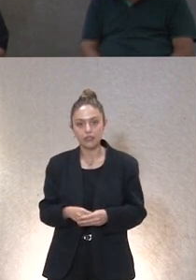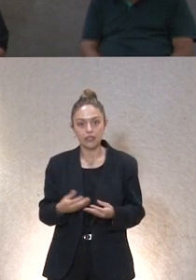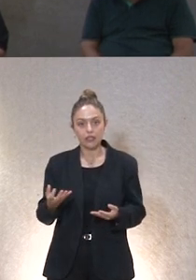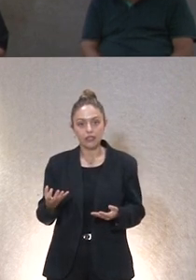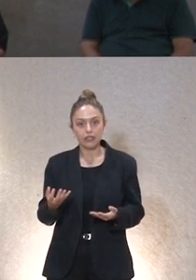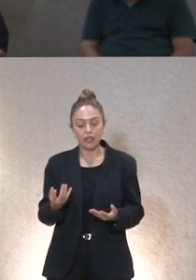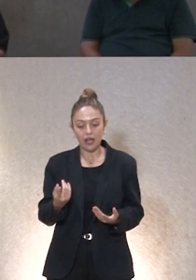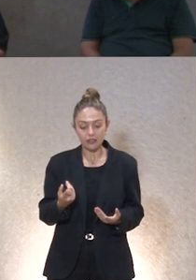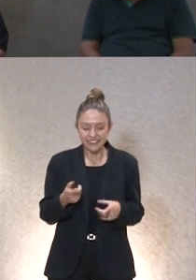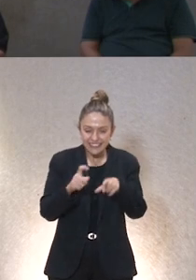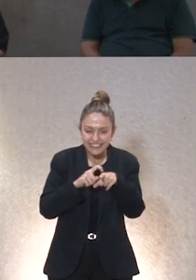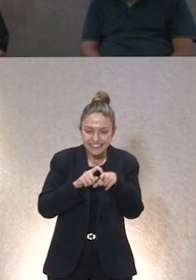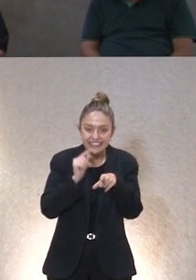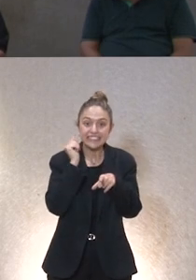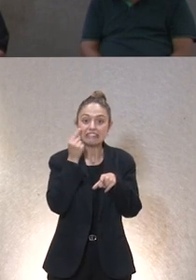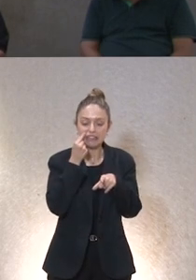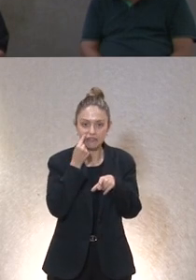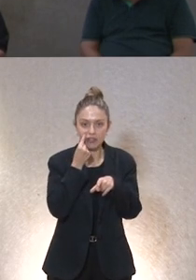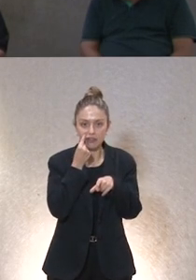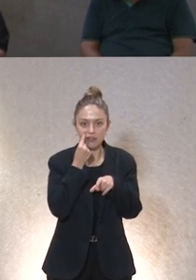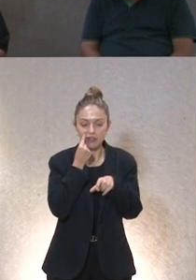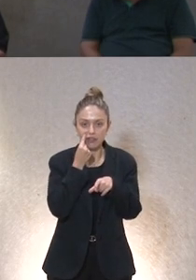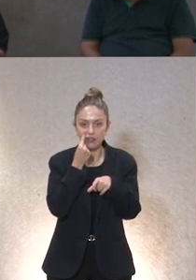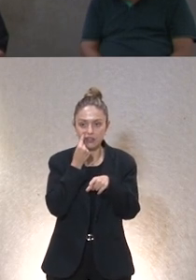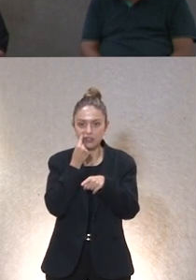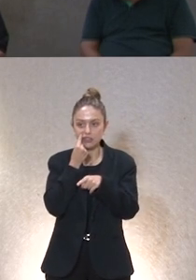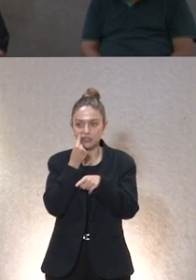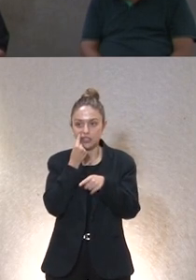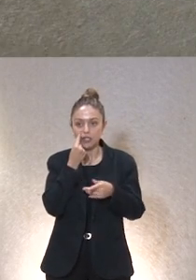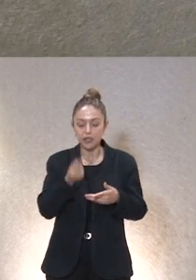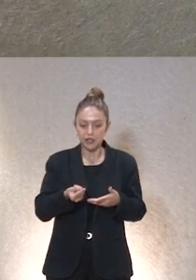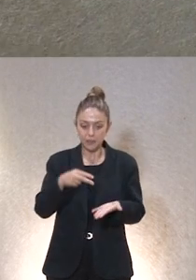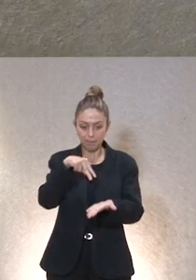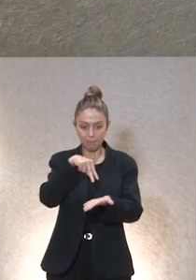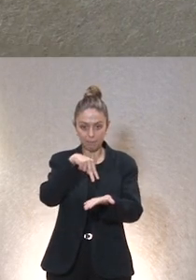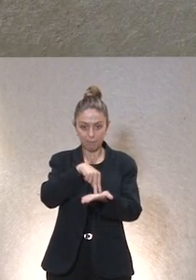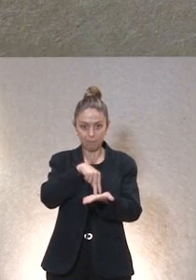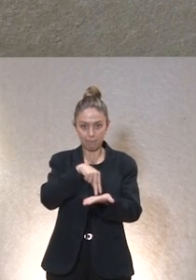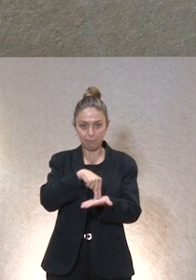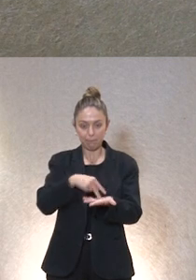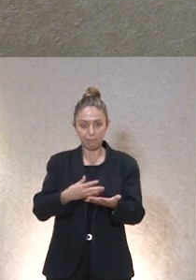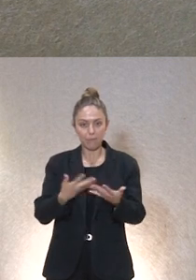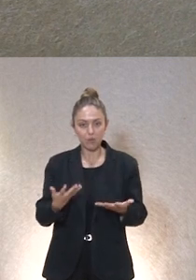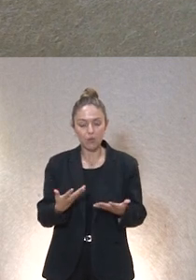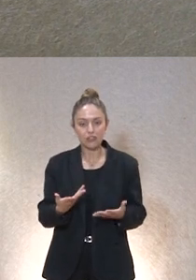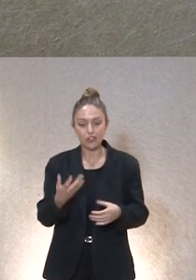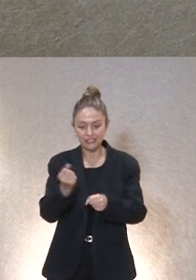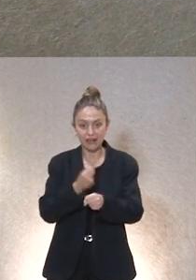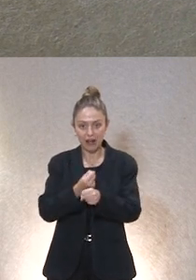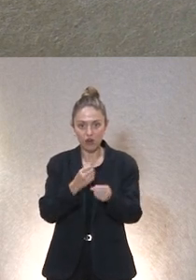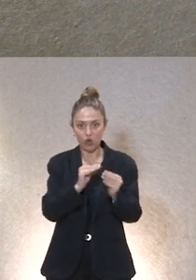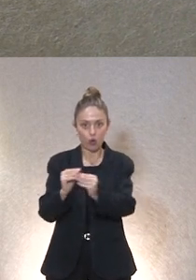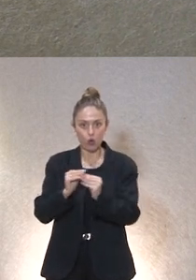ese tipo e identificar ¿no? cuáles están presentes en la organización de ese tipo de hecho ese trabajo se hace conjunto